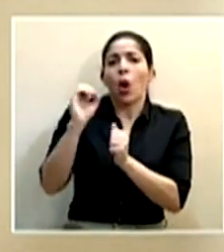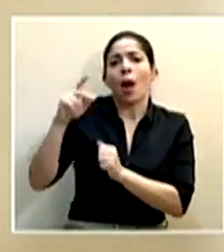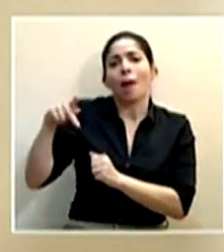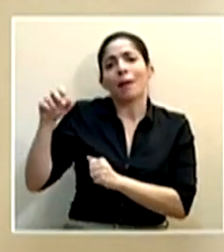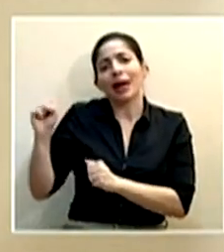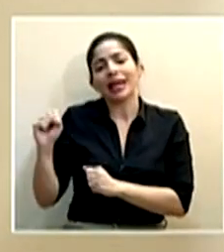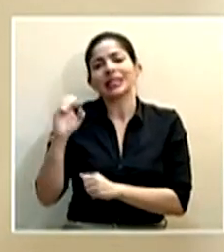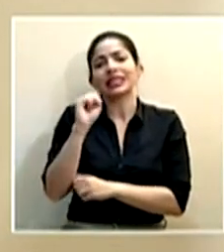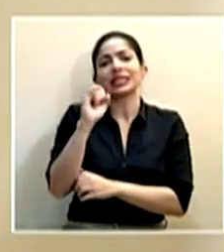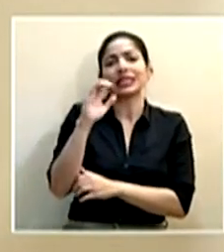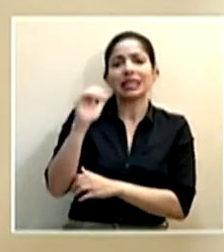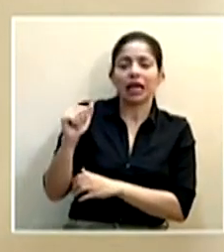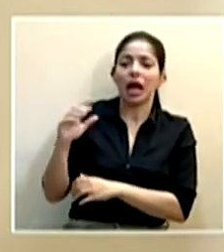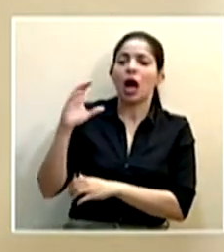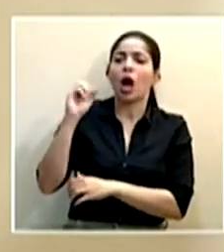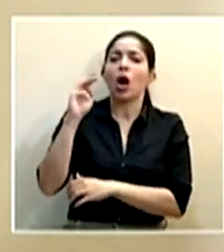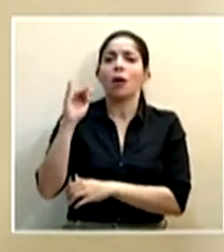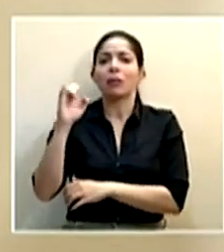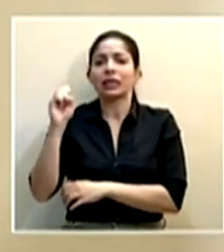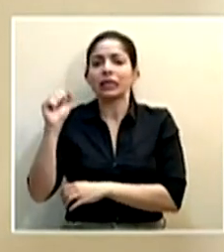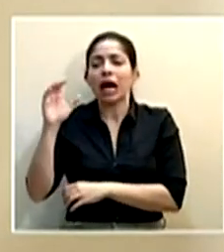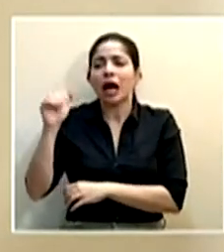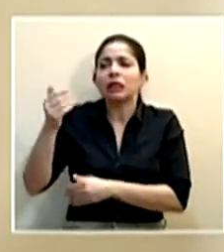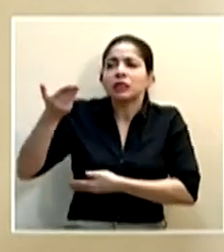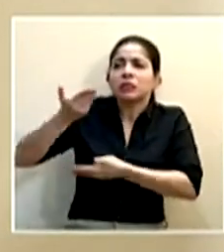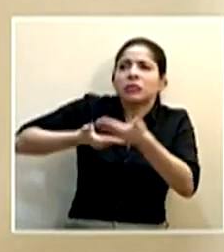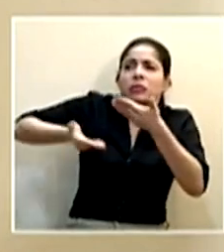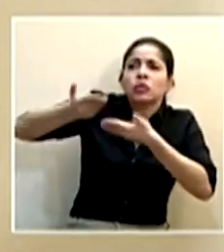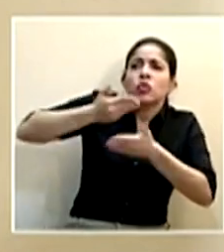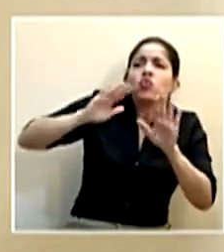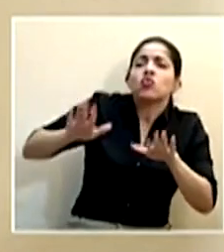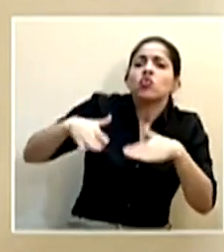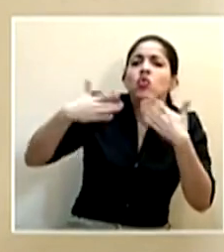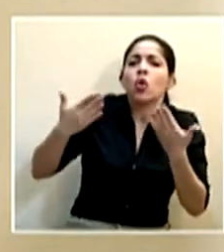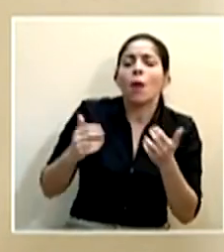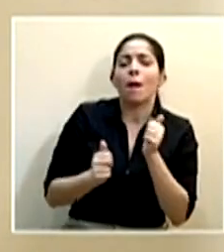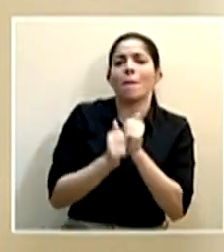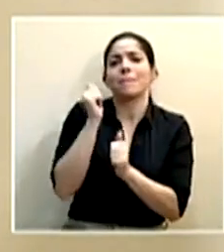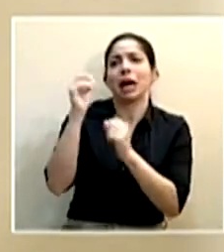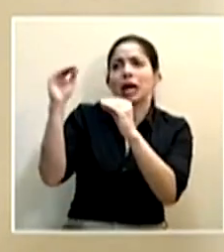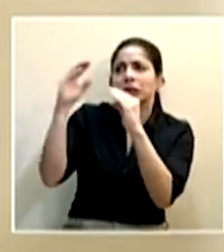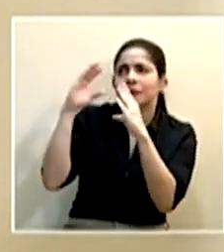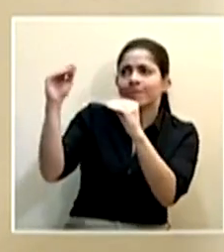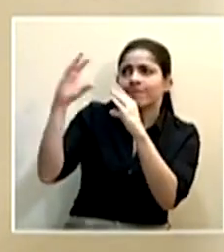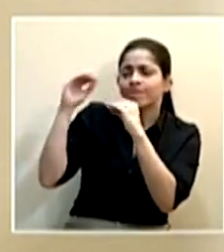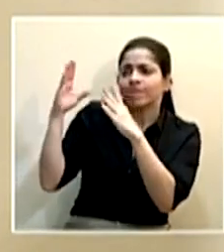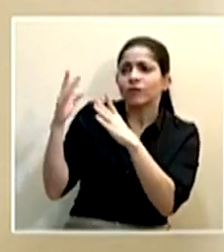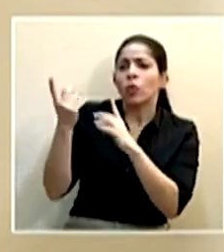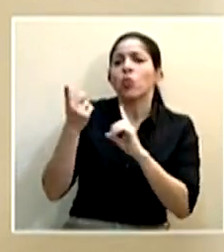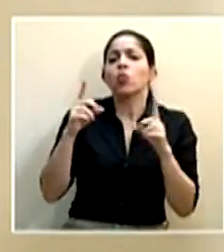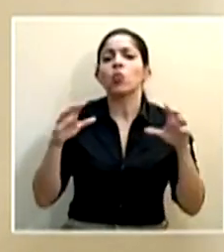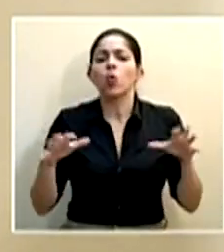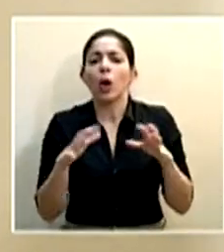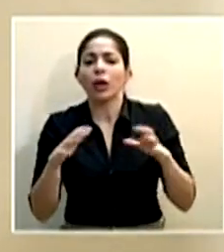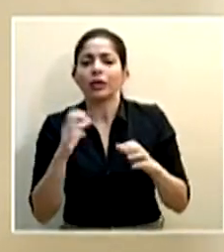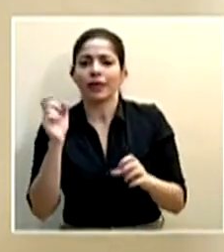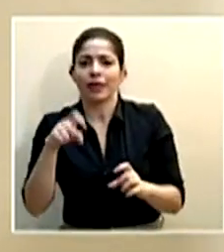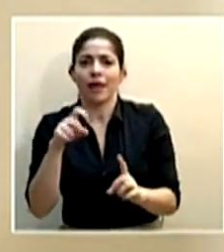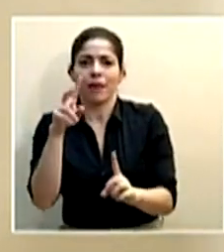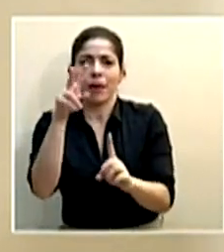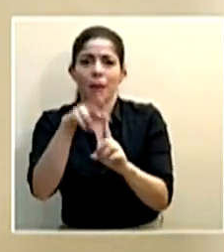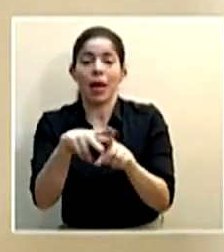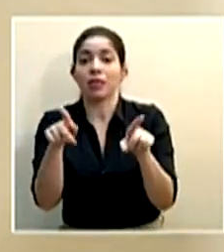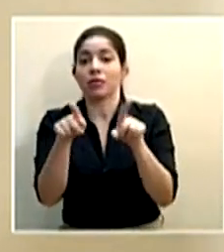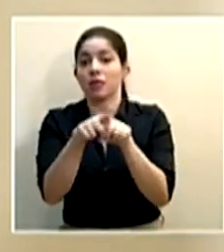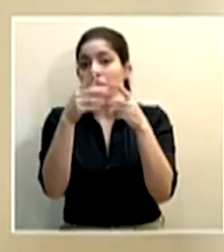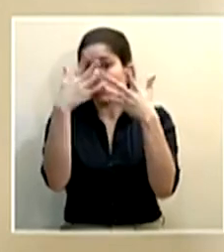el SICA, con la Comisca, para ver cómo podemos tener mucho mayor acceso a información y cuáles son las acciones que se deberían tomar. Incluso lo que